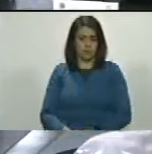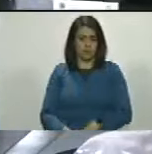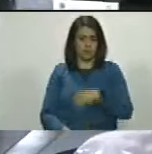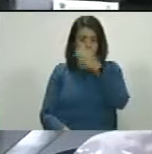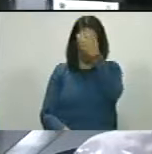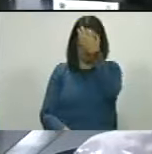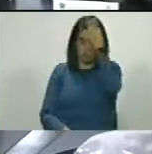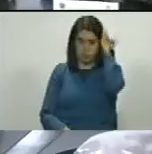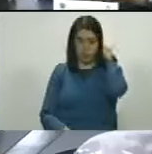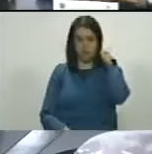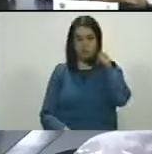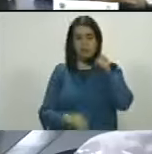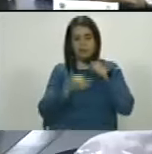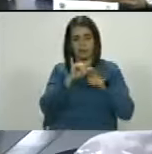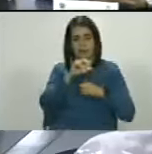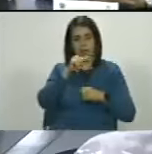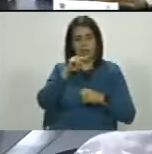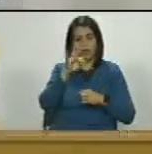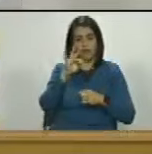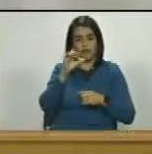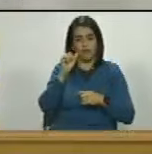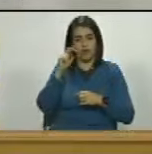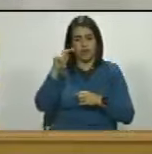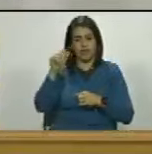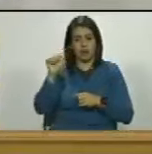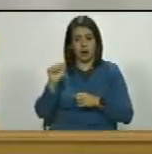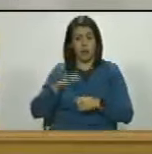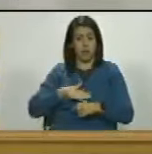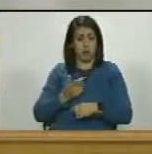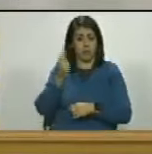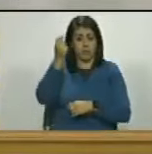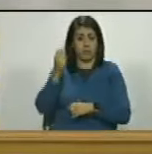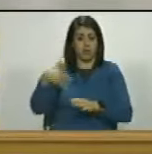entonces la infanta Dinora puede ser diputada hasta que a le dé la gana